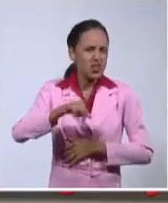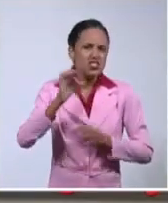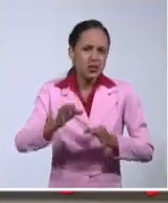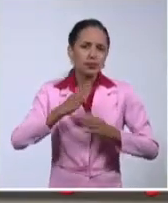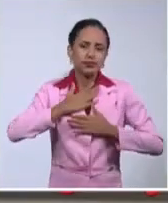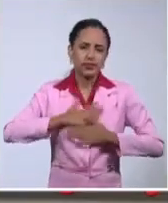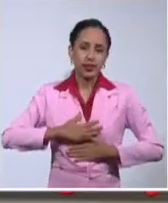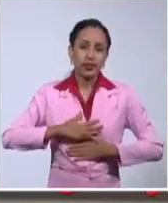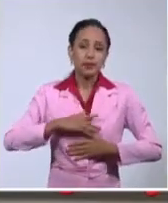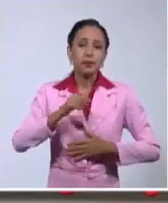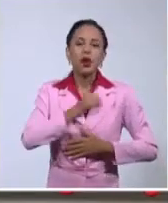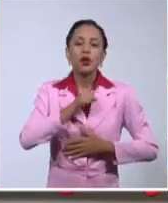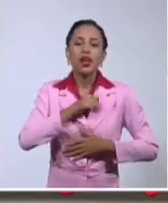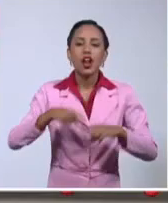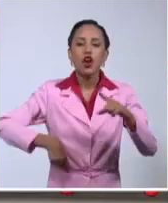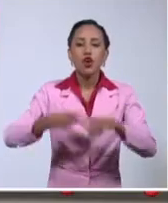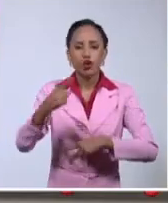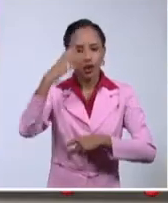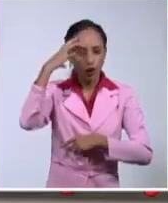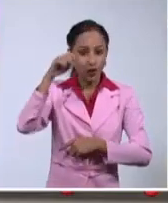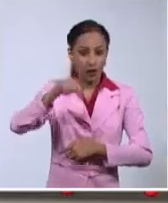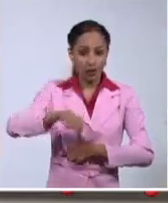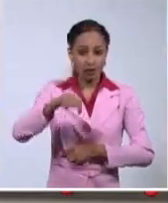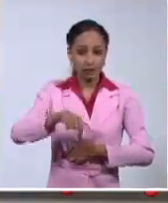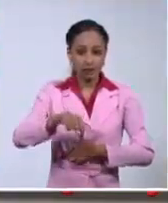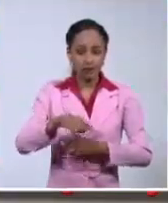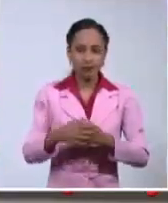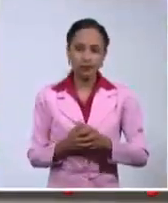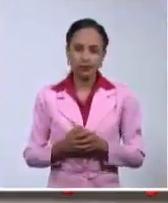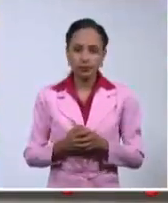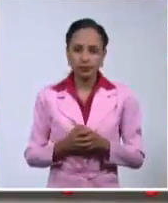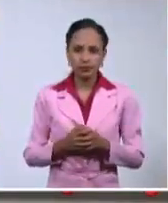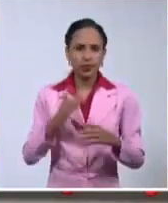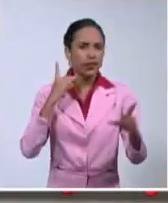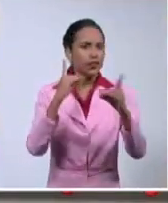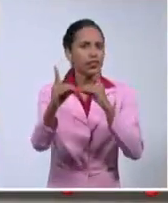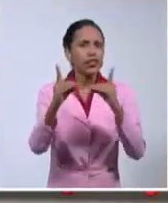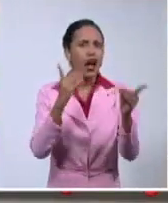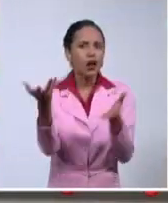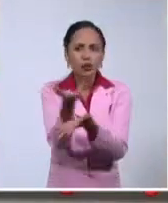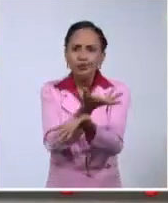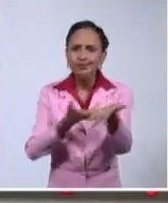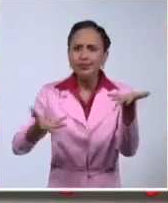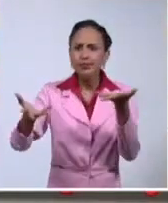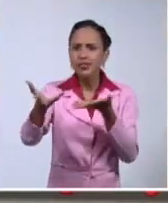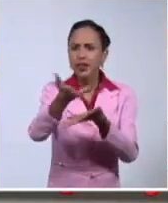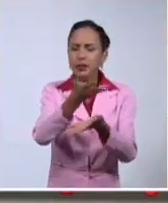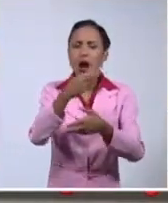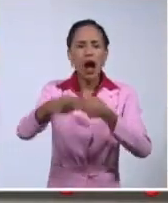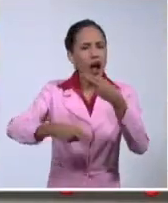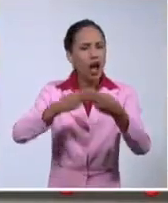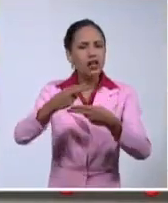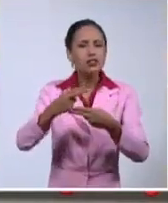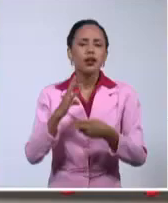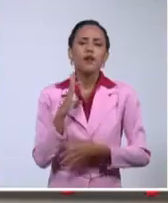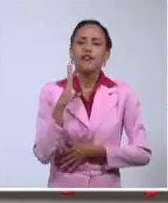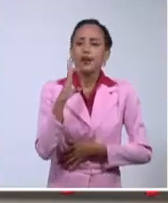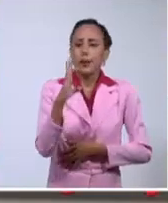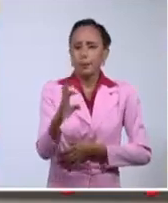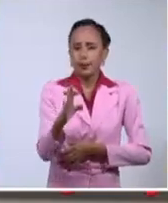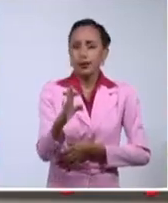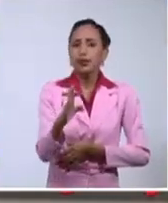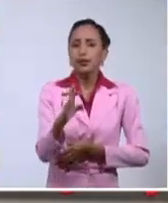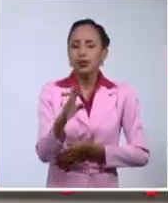trizas, solicitar un diálogo, intercambiar ideas, plantear lo que usted piensa, hacerlo de una forma respetuosa, por vías y por